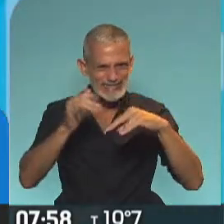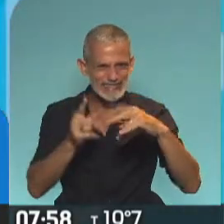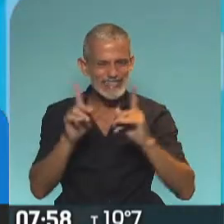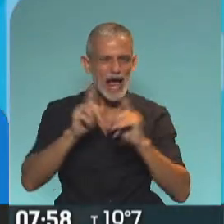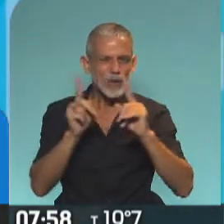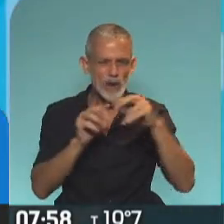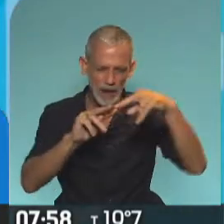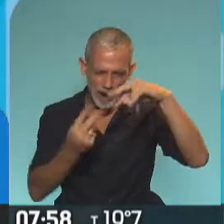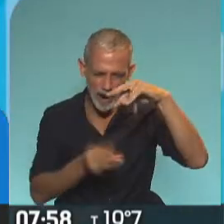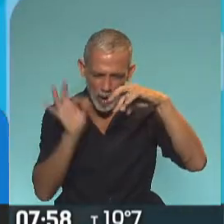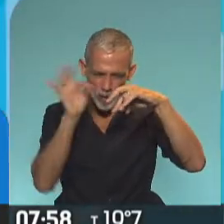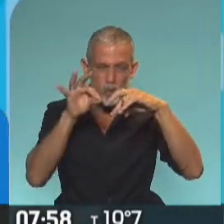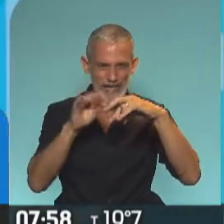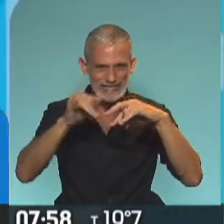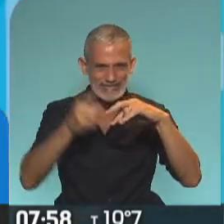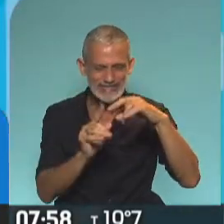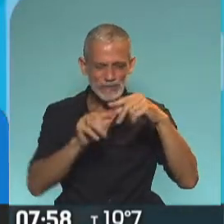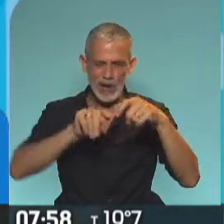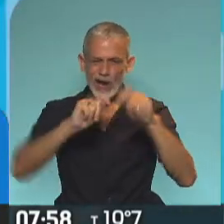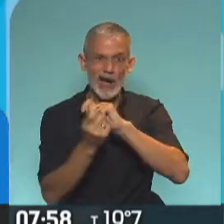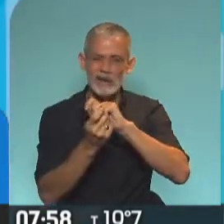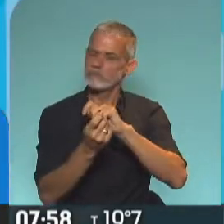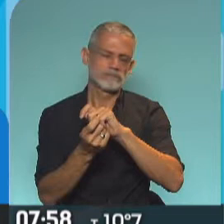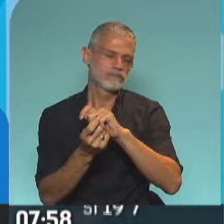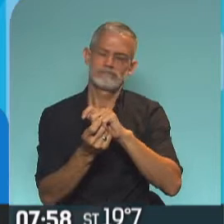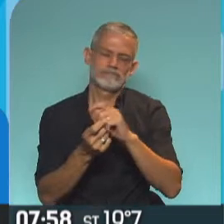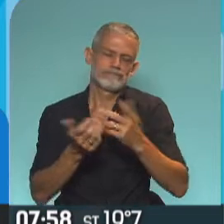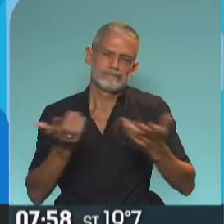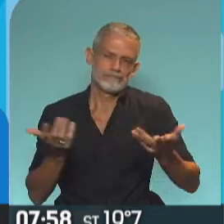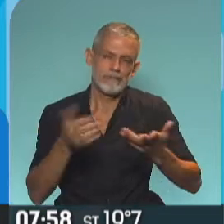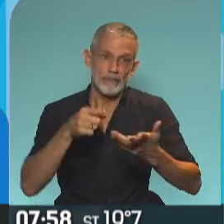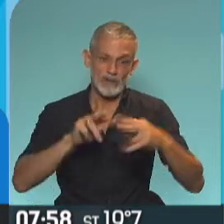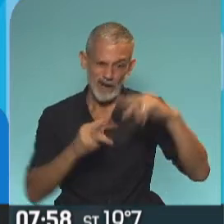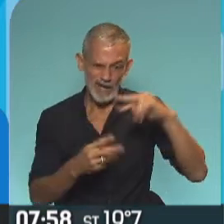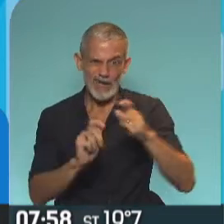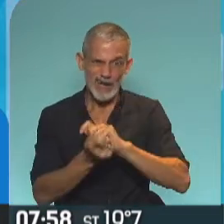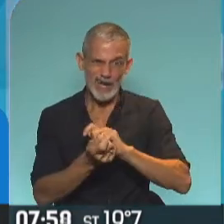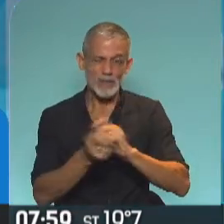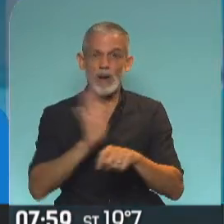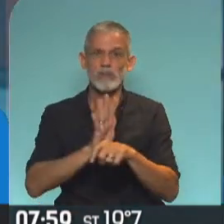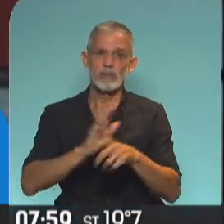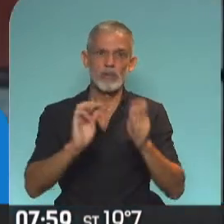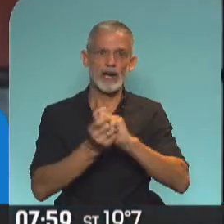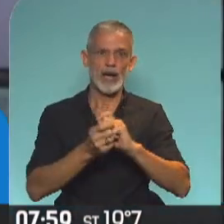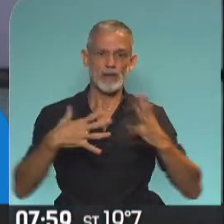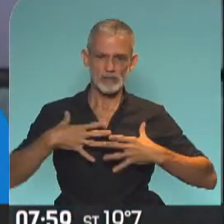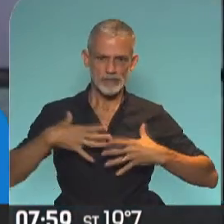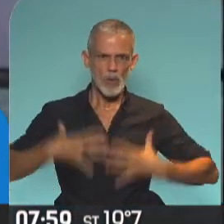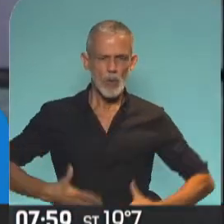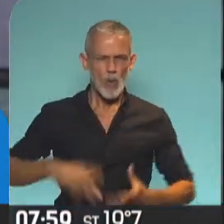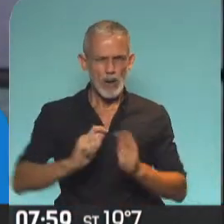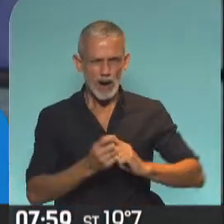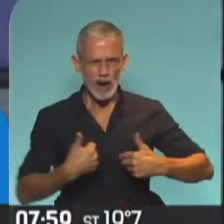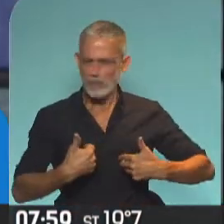algunas partículas en especial, pero de ninguna manera modifica el ADN, lo cual significaría que está modificando nuestro propio cuerpo,